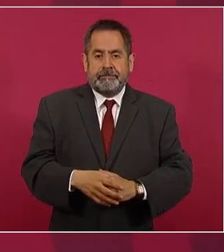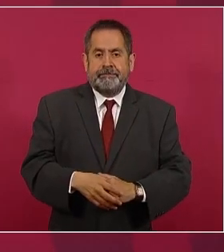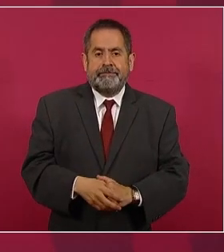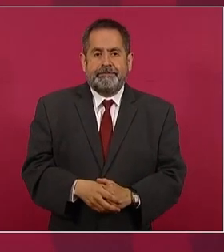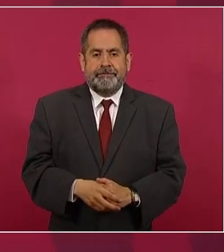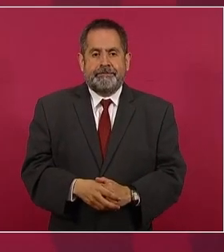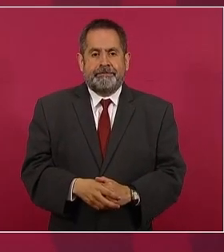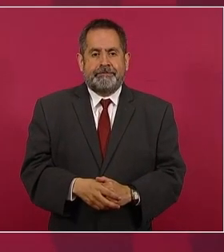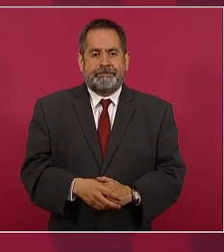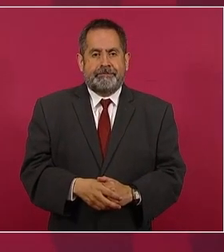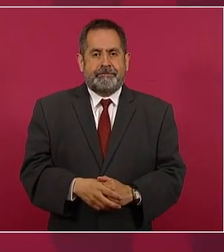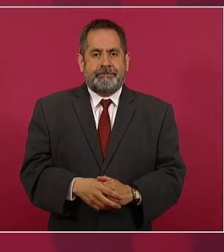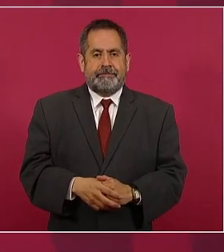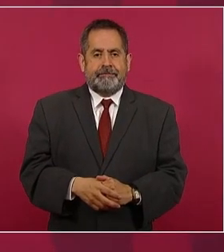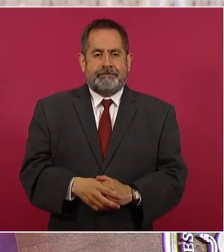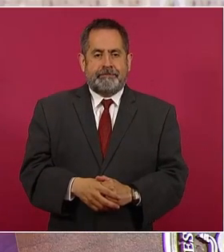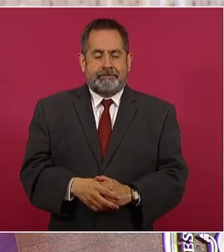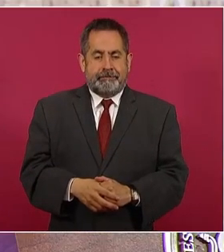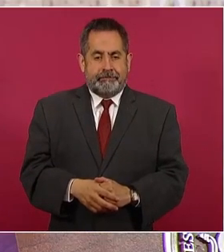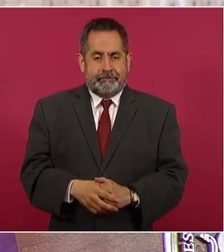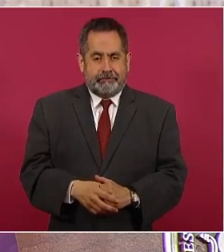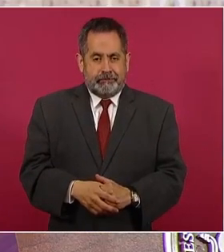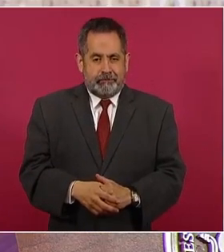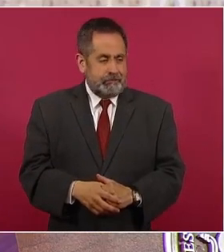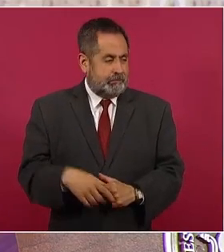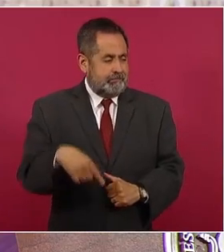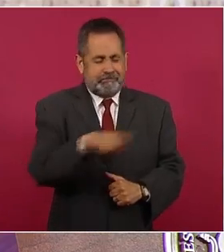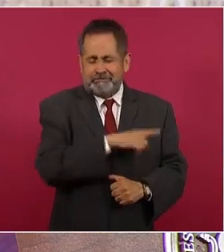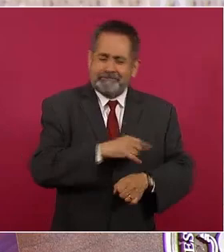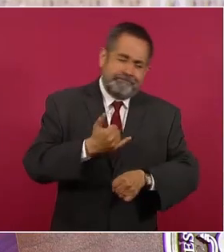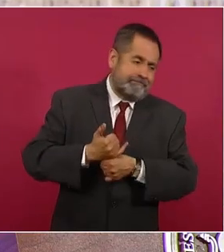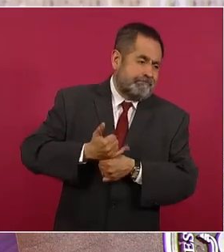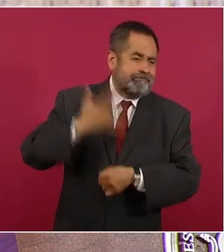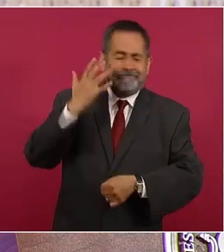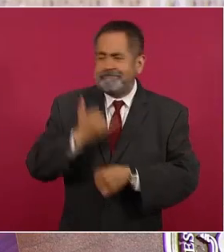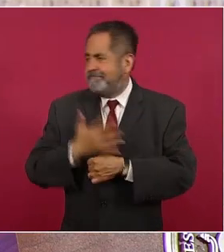molestos, están inconformes.